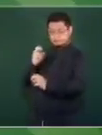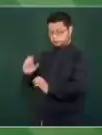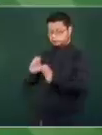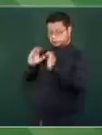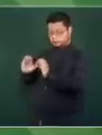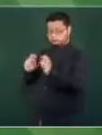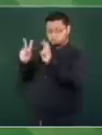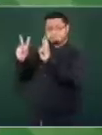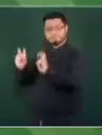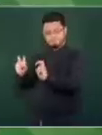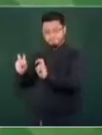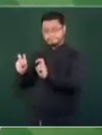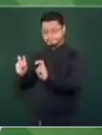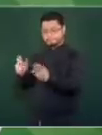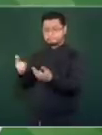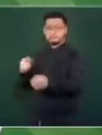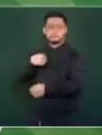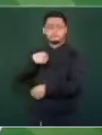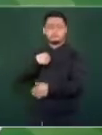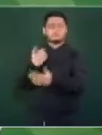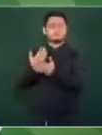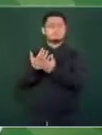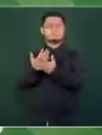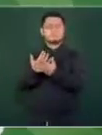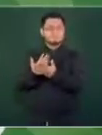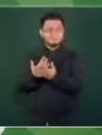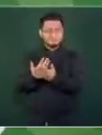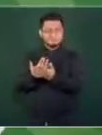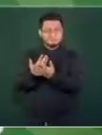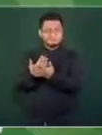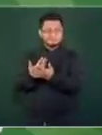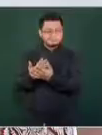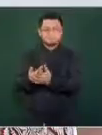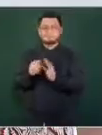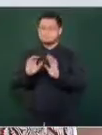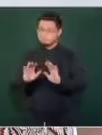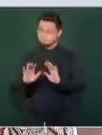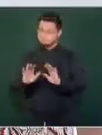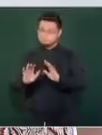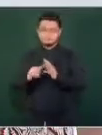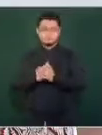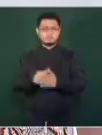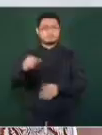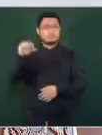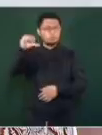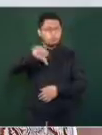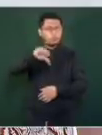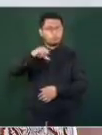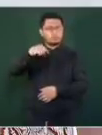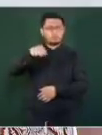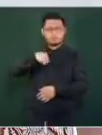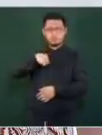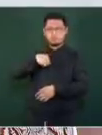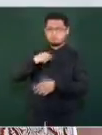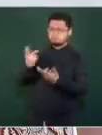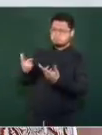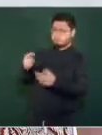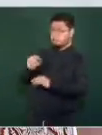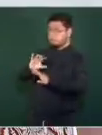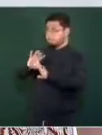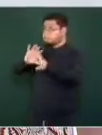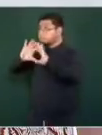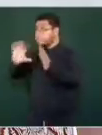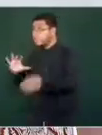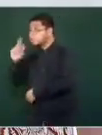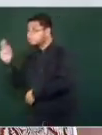Voy a esperar, hoy voy a cerciorarme si ya recibió la